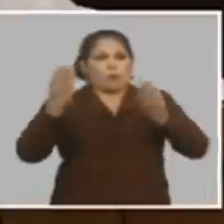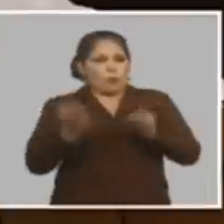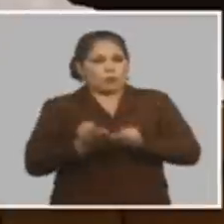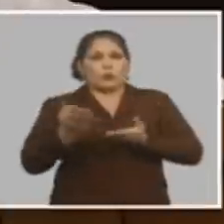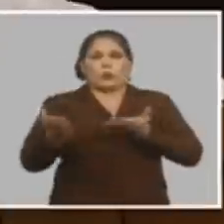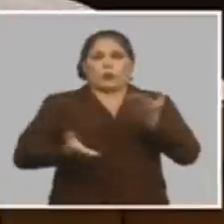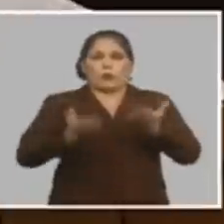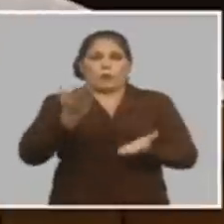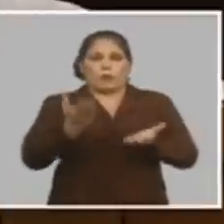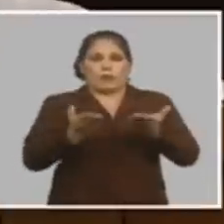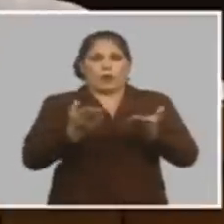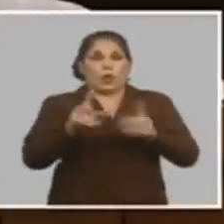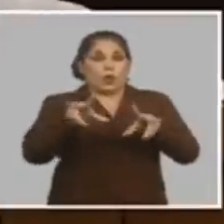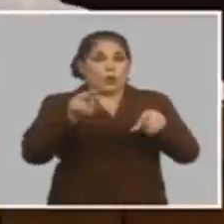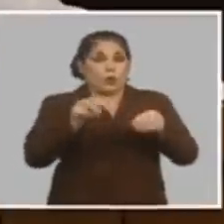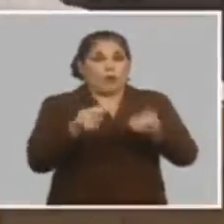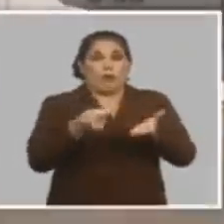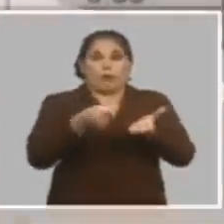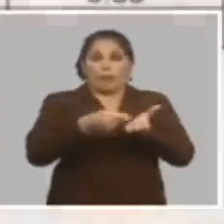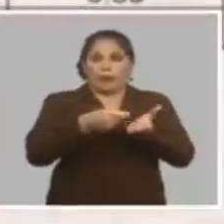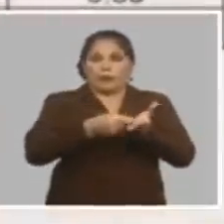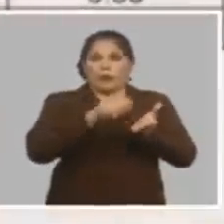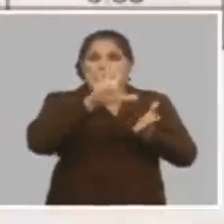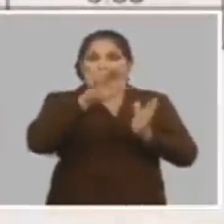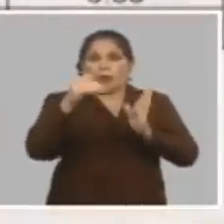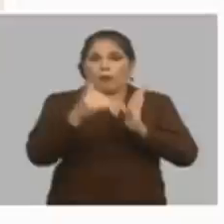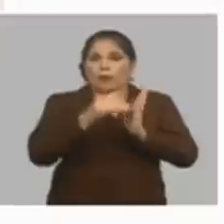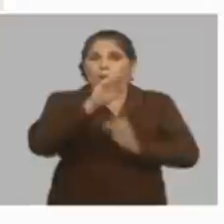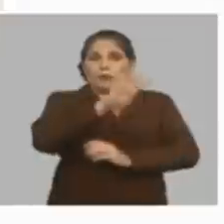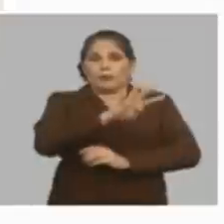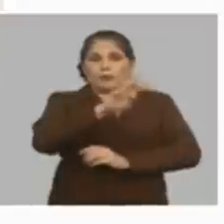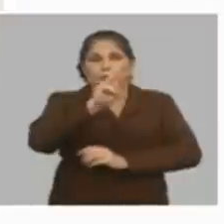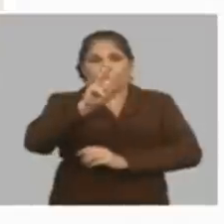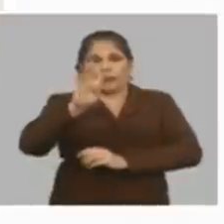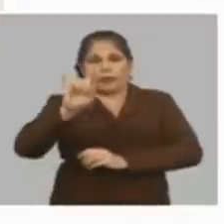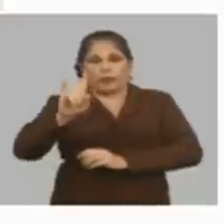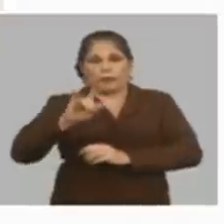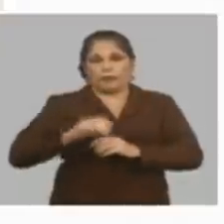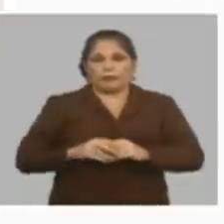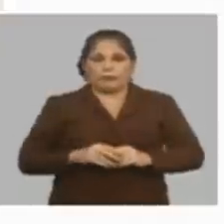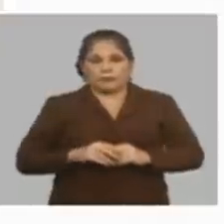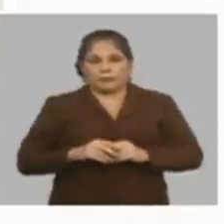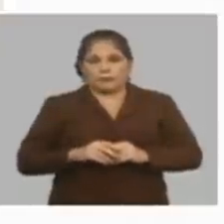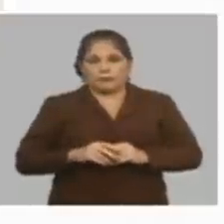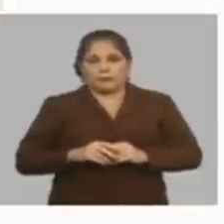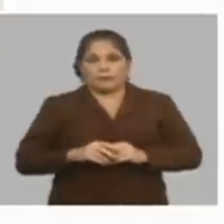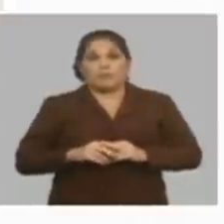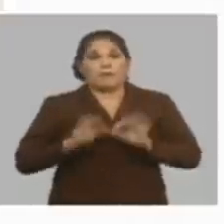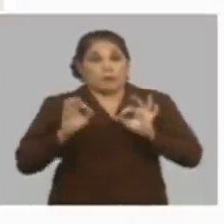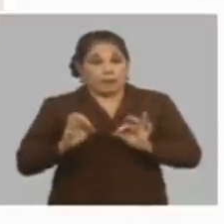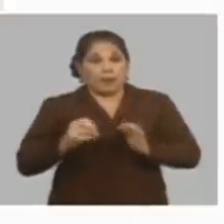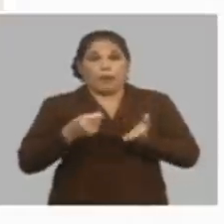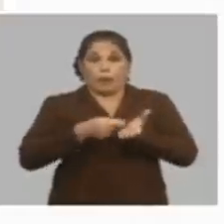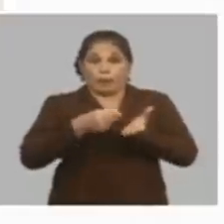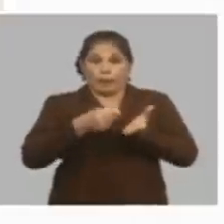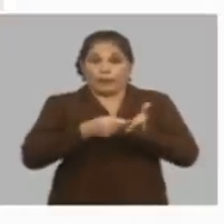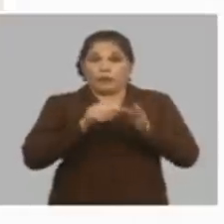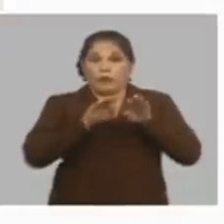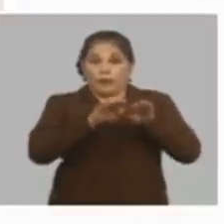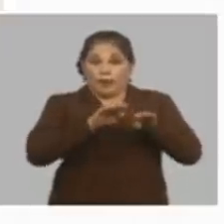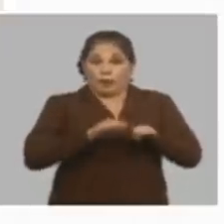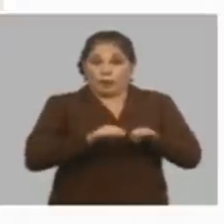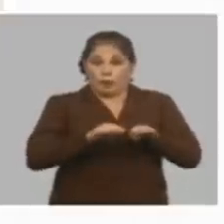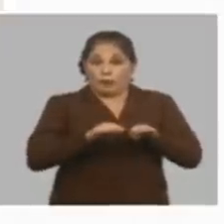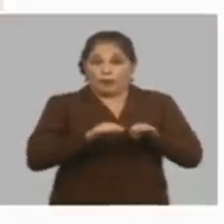el nuevo precio de acopio es 5,439 y si ese precio de acopio lo